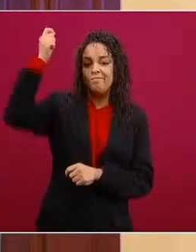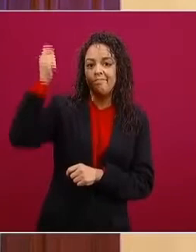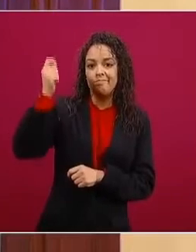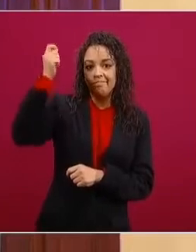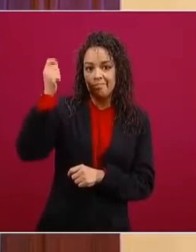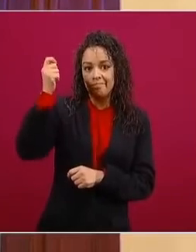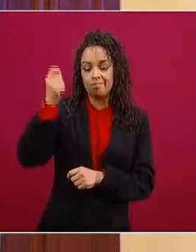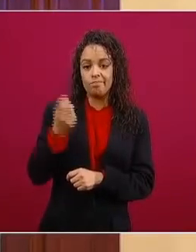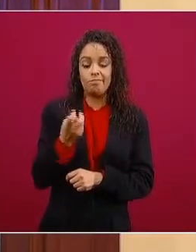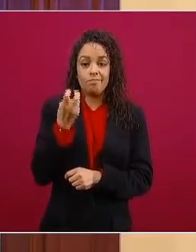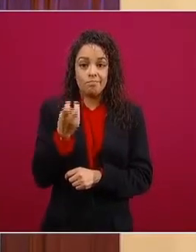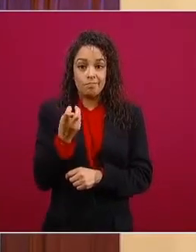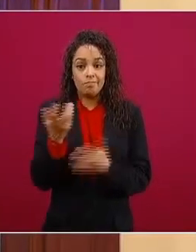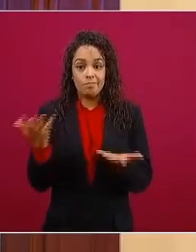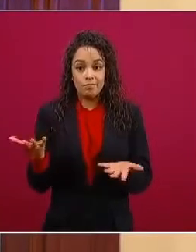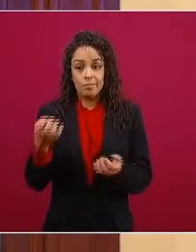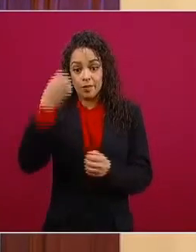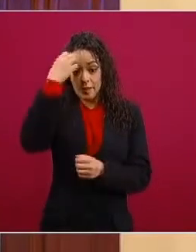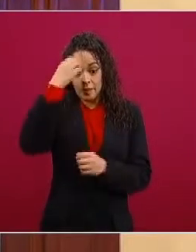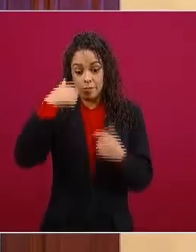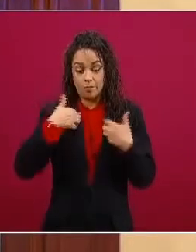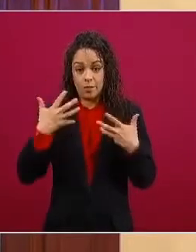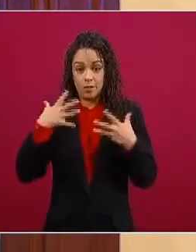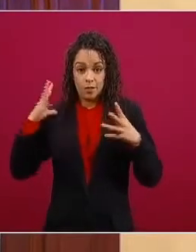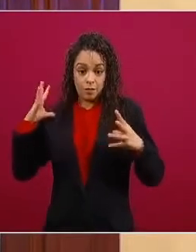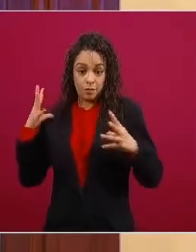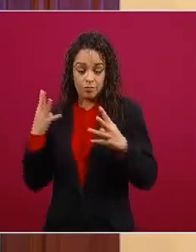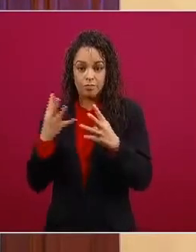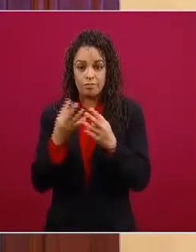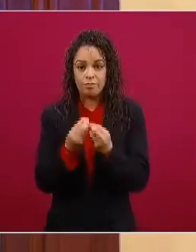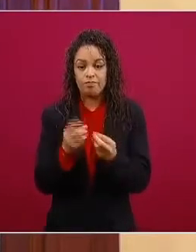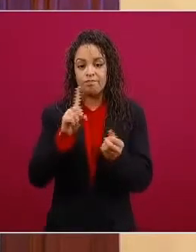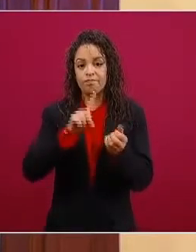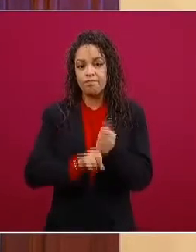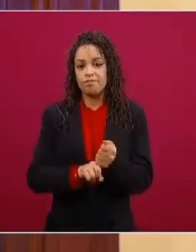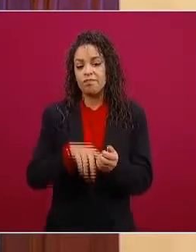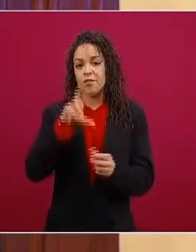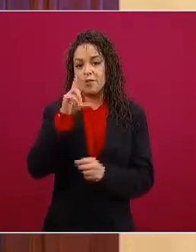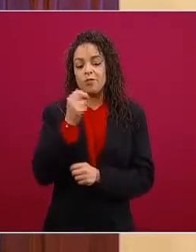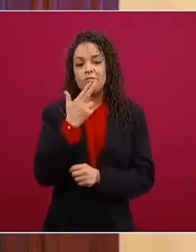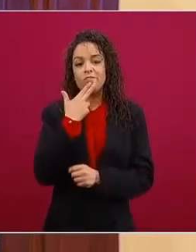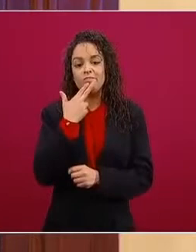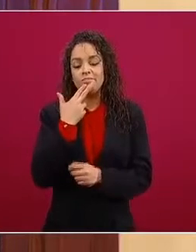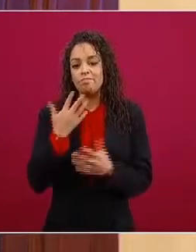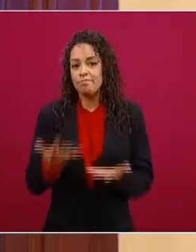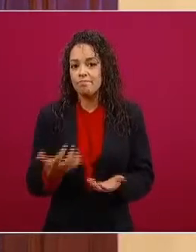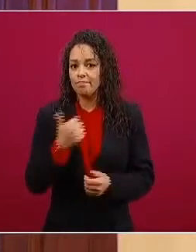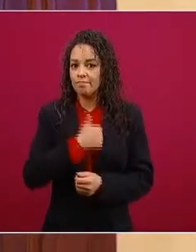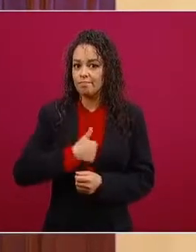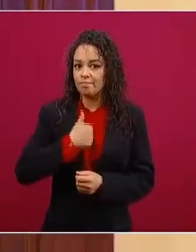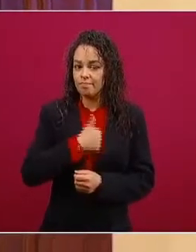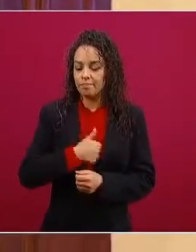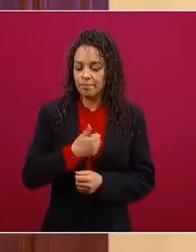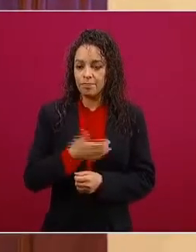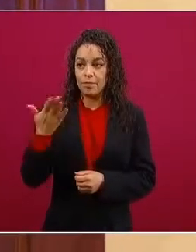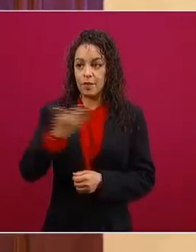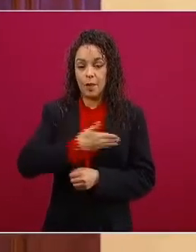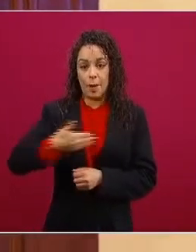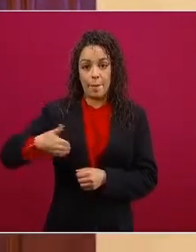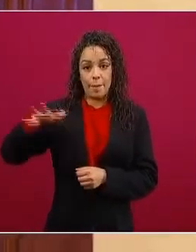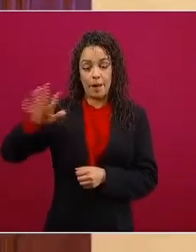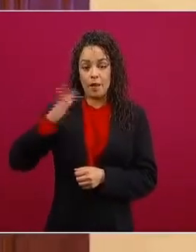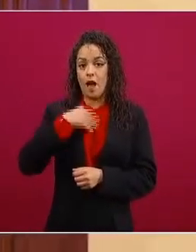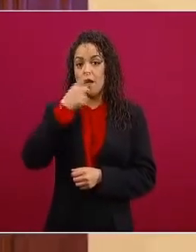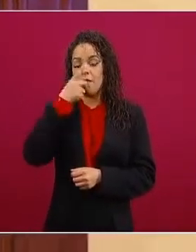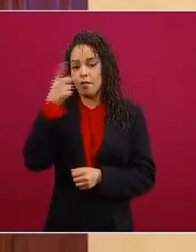relegados y toda nuestra experiencia acumulada es desperdiciada esta crisis como lo ha dicho el presidente nos